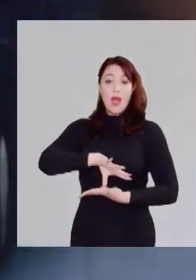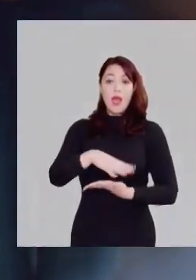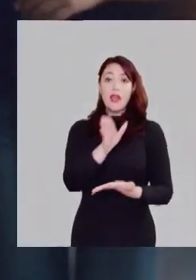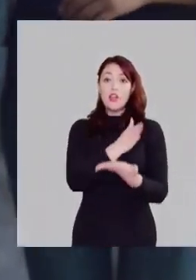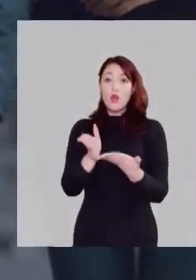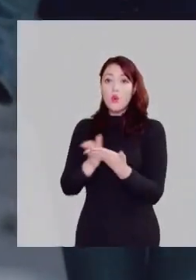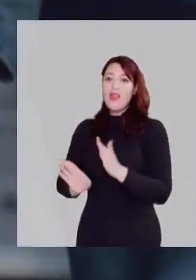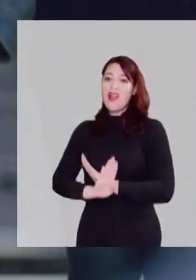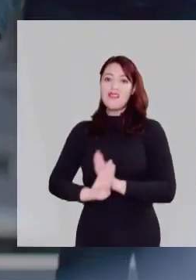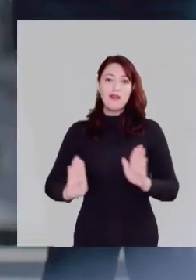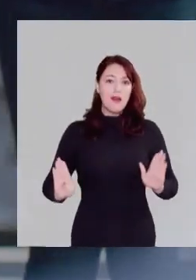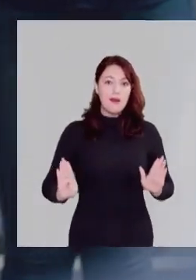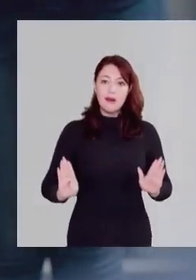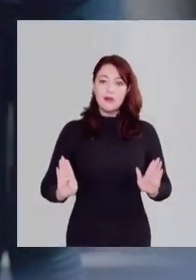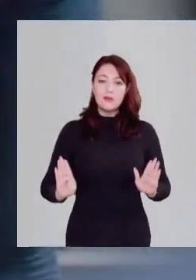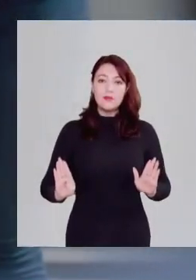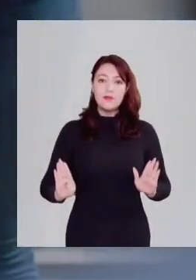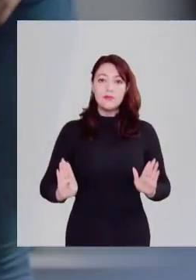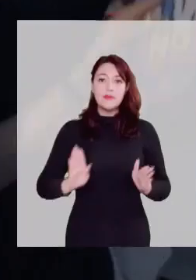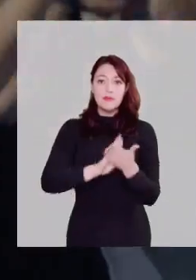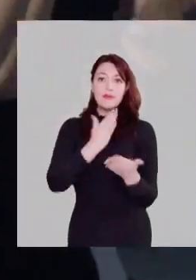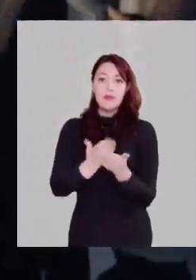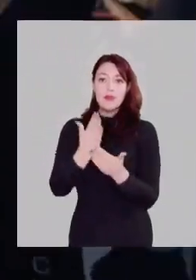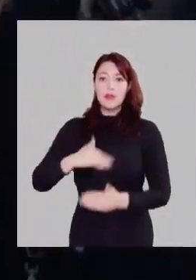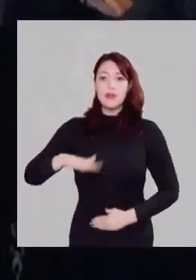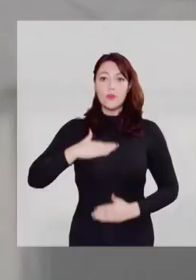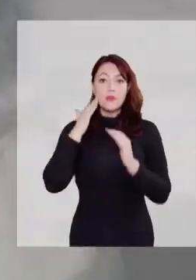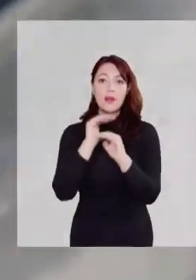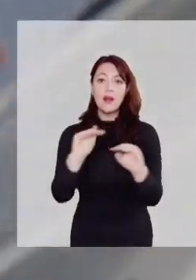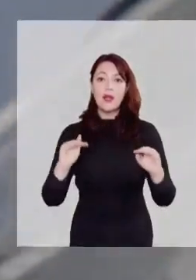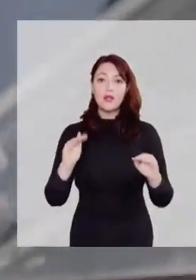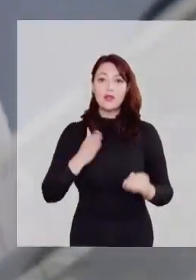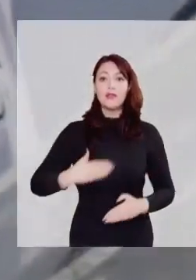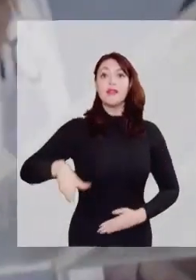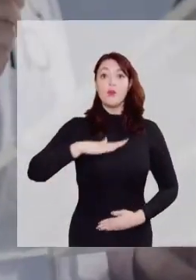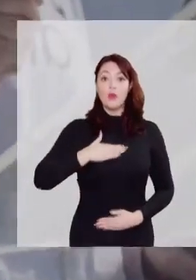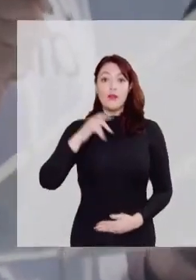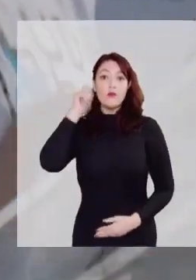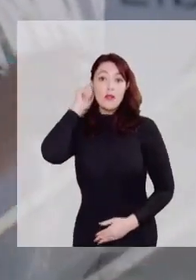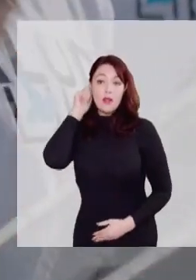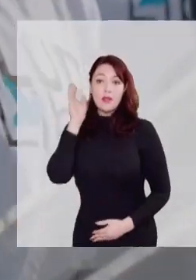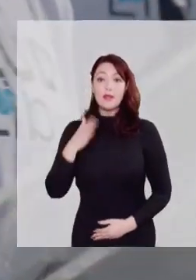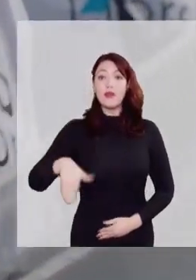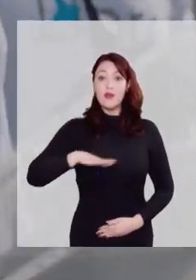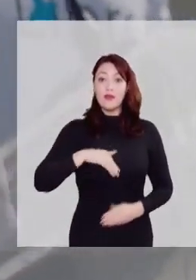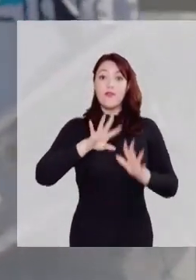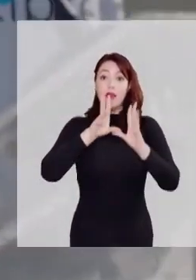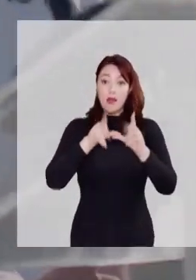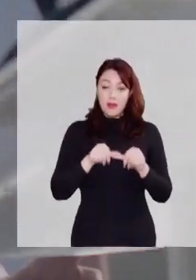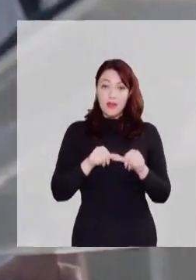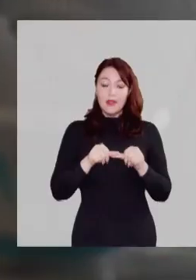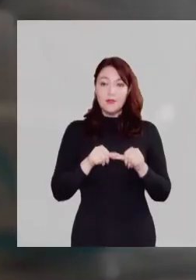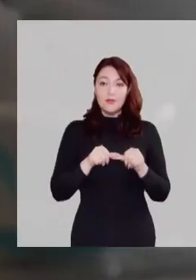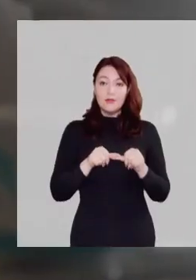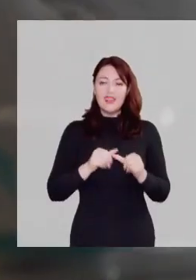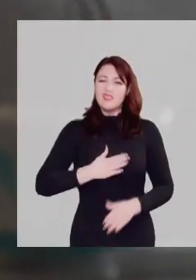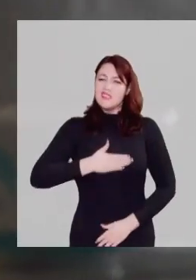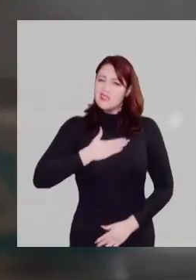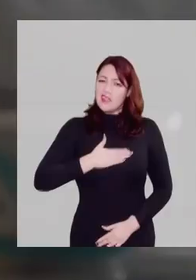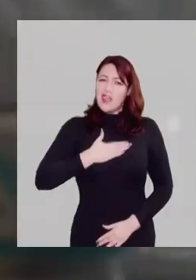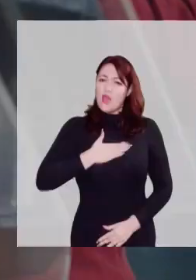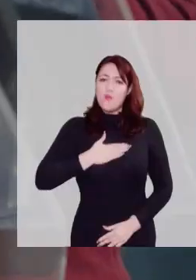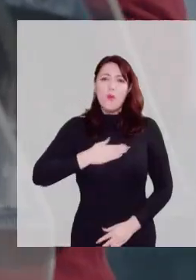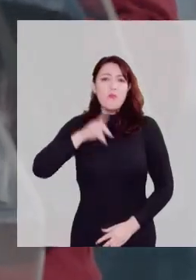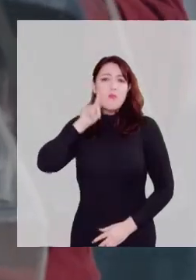país donde no se excluya a nadie. Por la salud de nuestros niños, de nuestras mujeres, de nuestras familias.